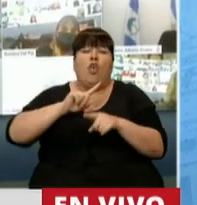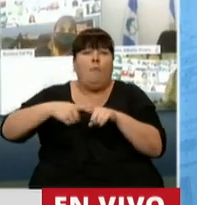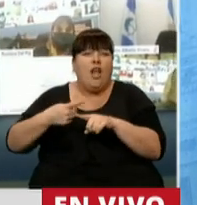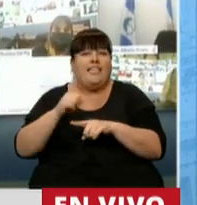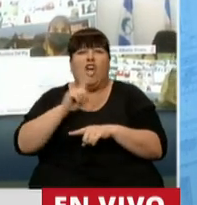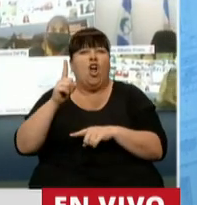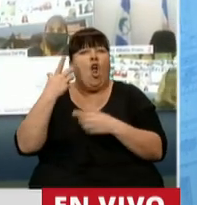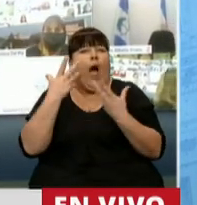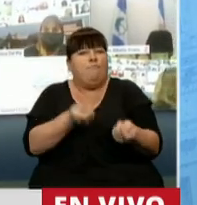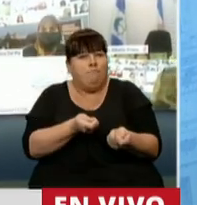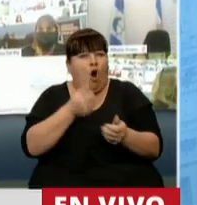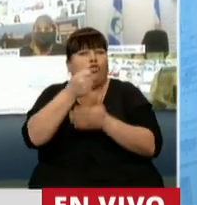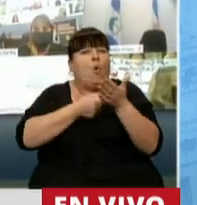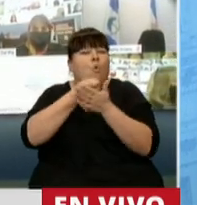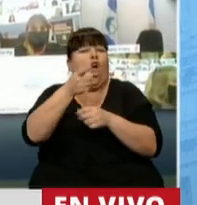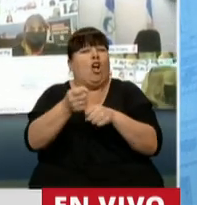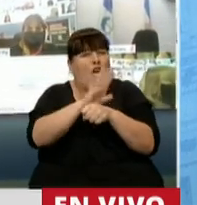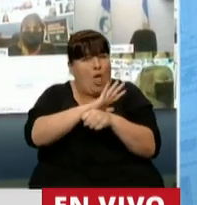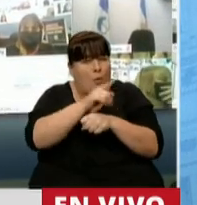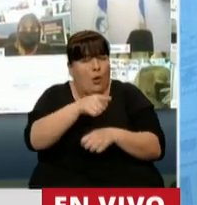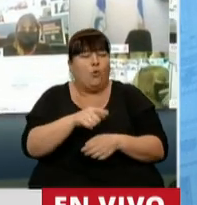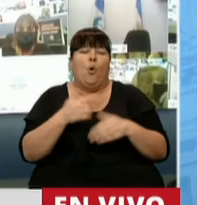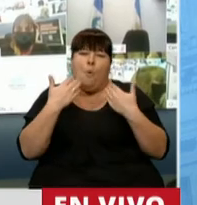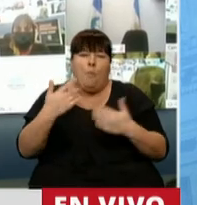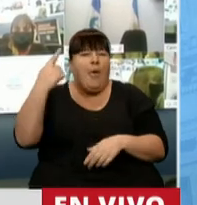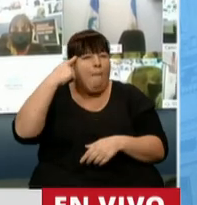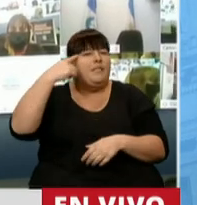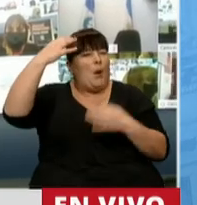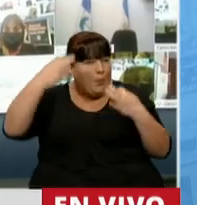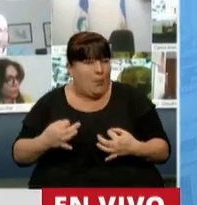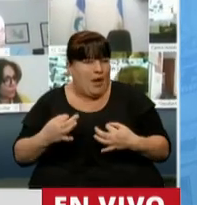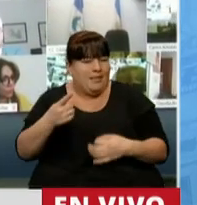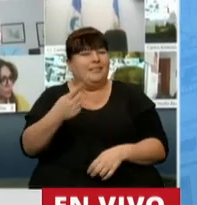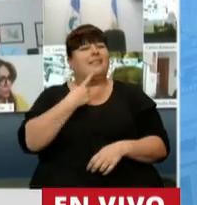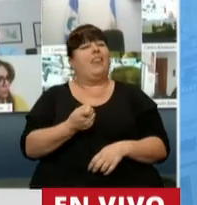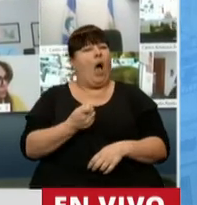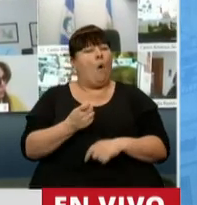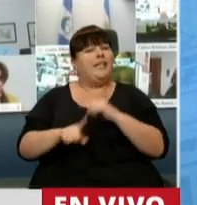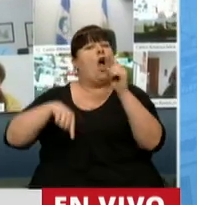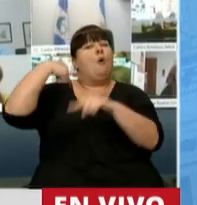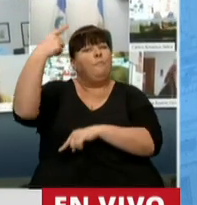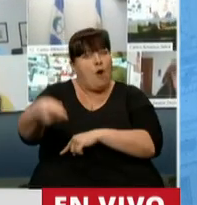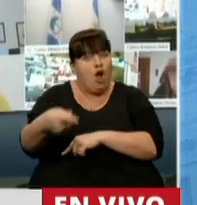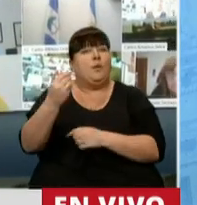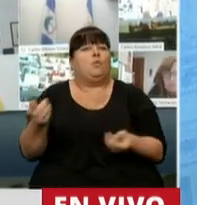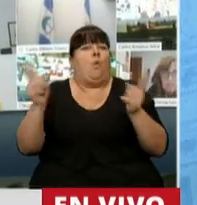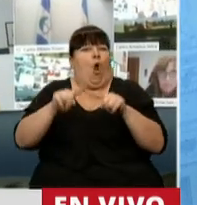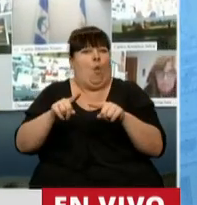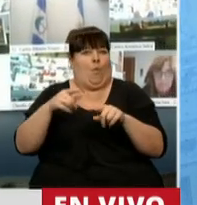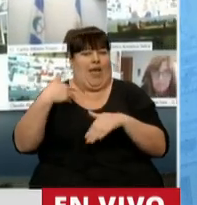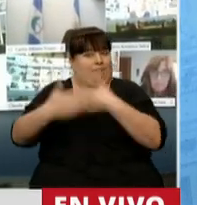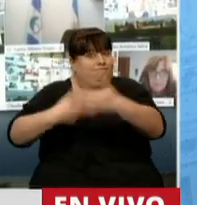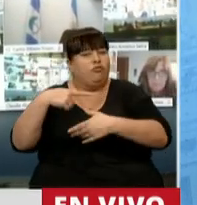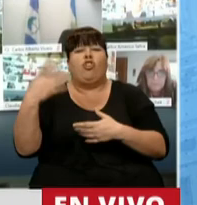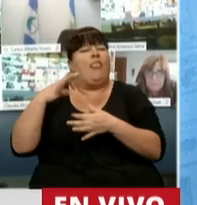estuvieron a la altura de la lucha contra la pandemia puedan reflexionar y darse cuenta que en la próxima etapa que es la reconstrucción debemos